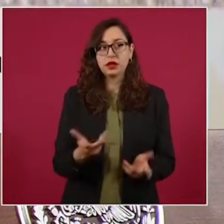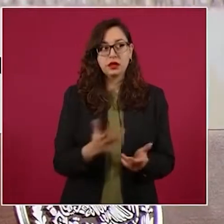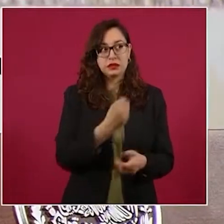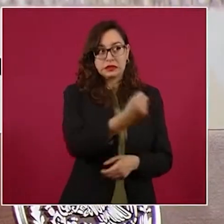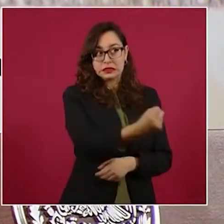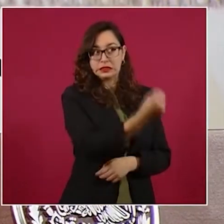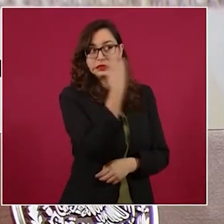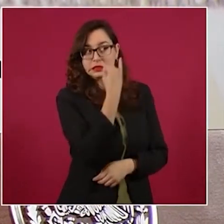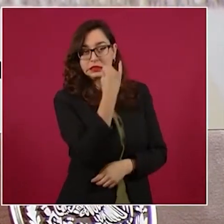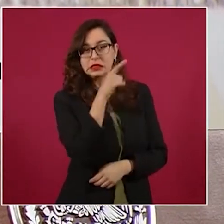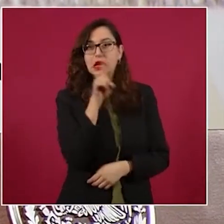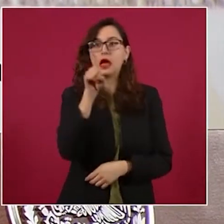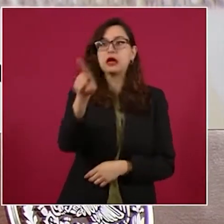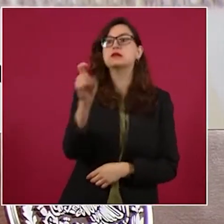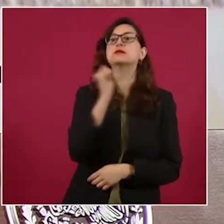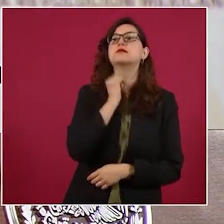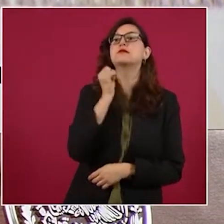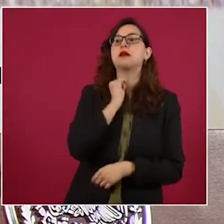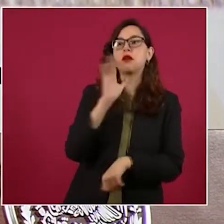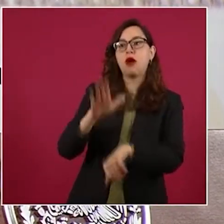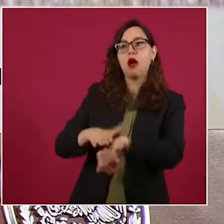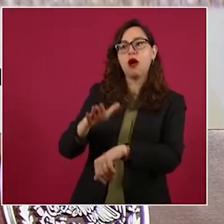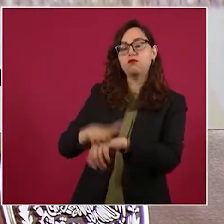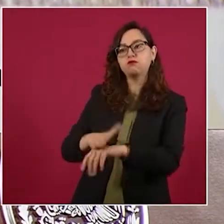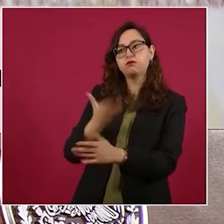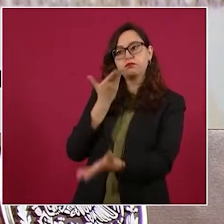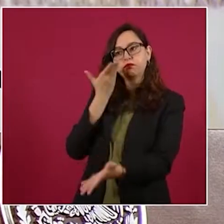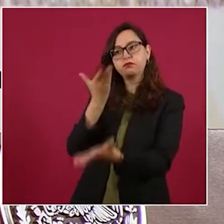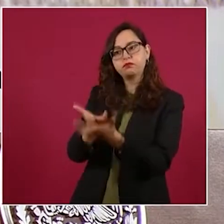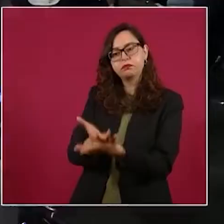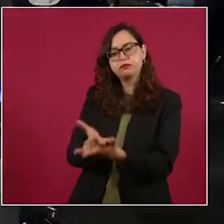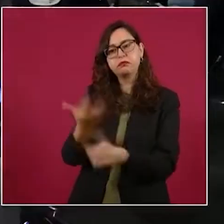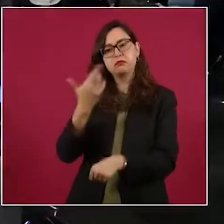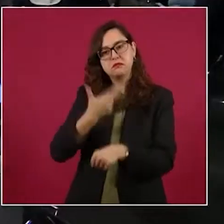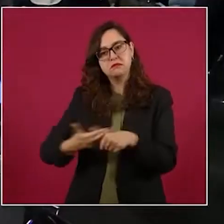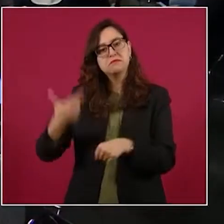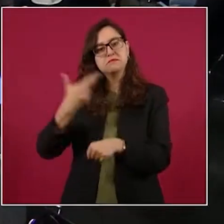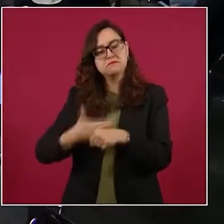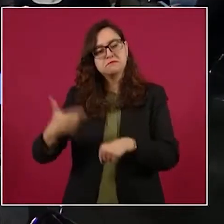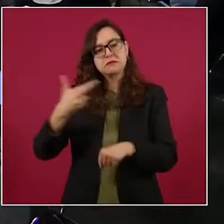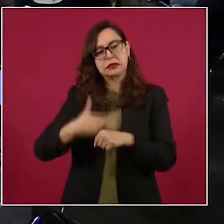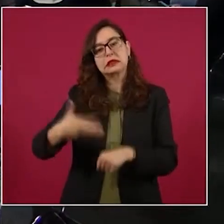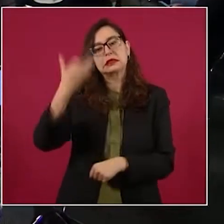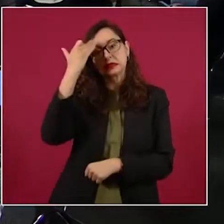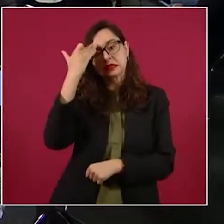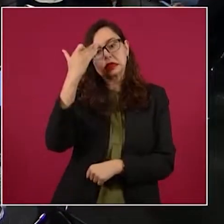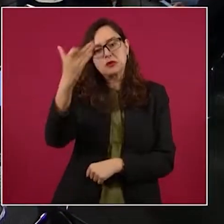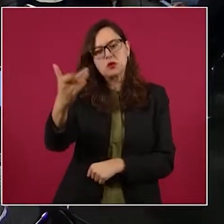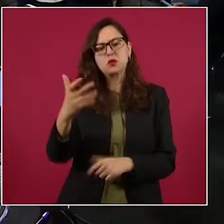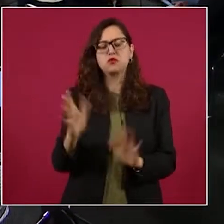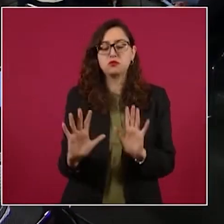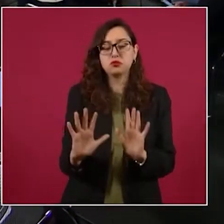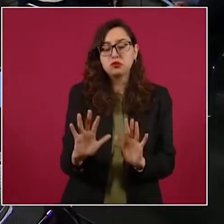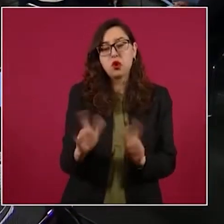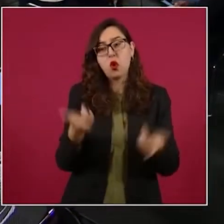la República, esto lleva algún tiempo, ojalá y se haga pronto,